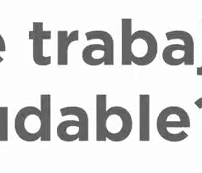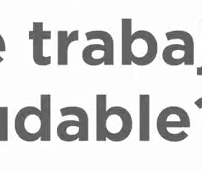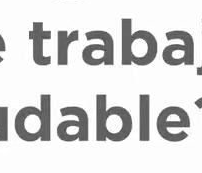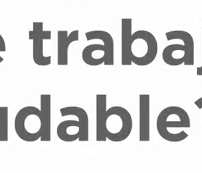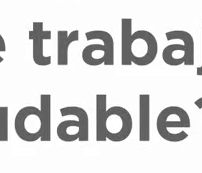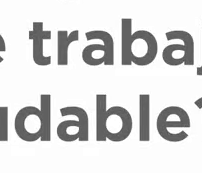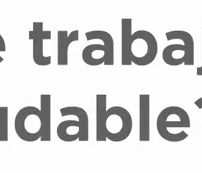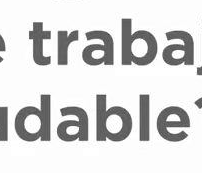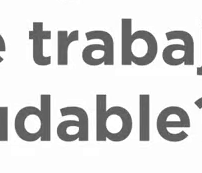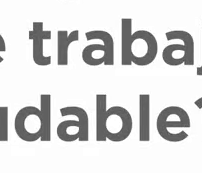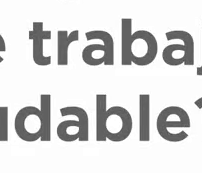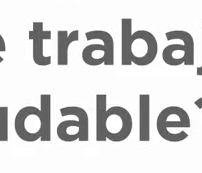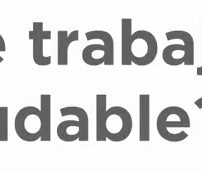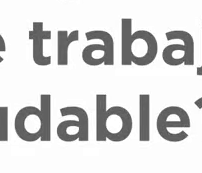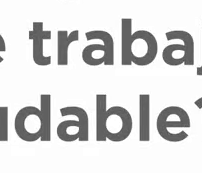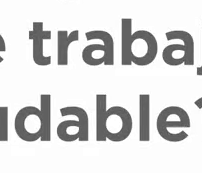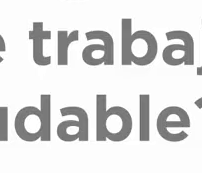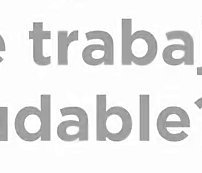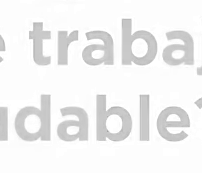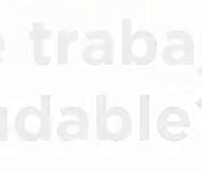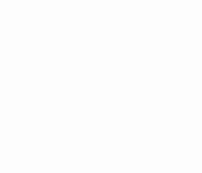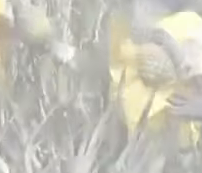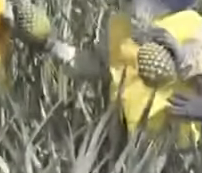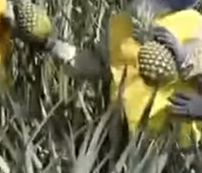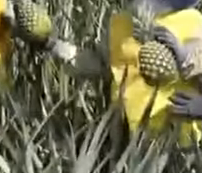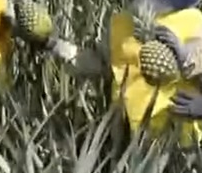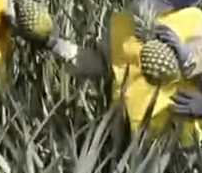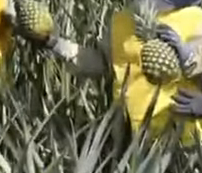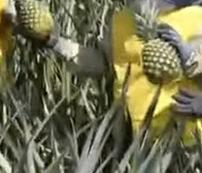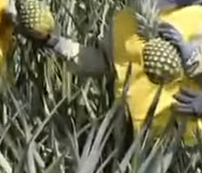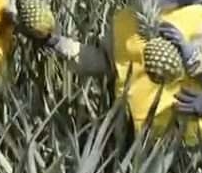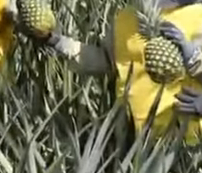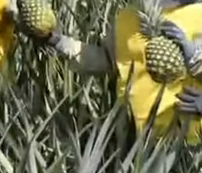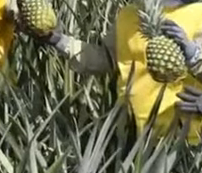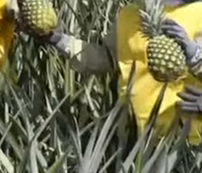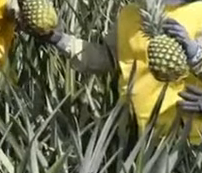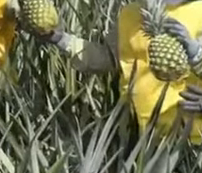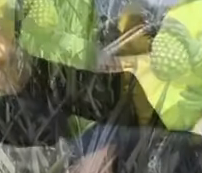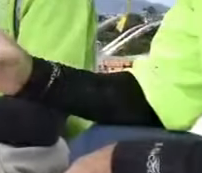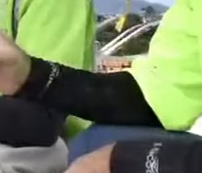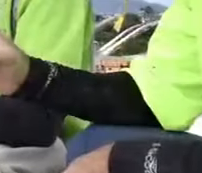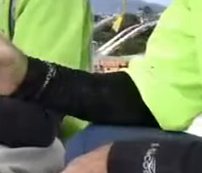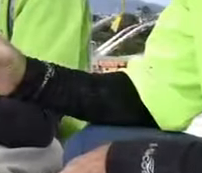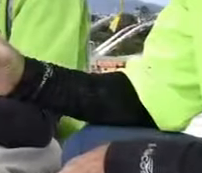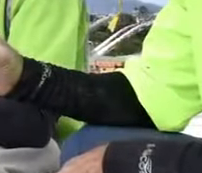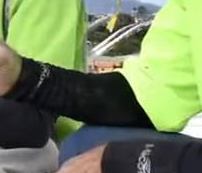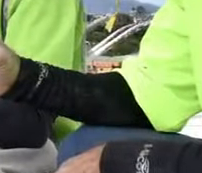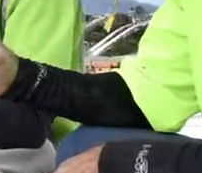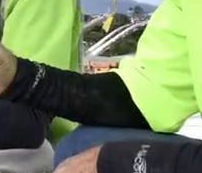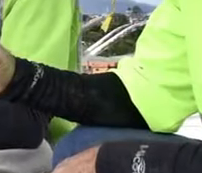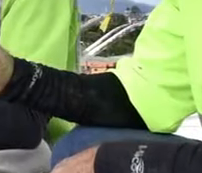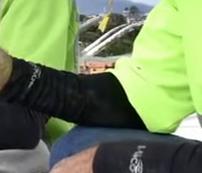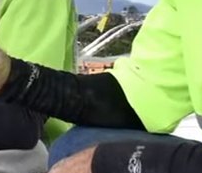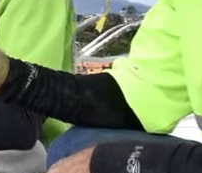¿Cómo se logra un entorno de trabajo seguro y saludable? Se logran entornos de trabajo seguros y saludables mediante la implementación de